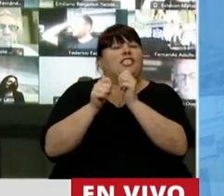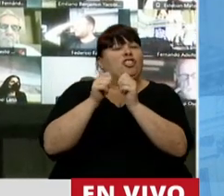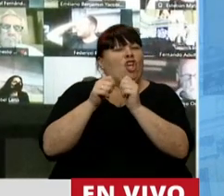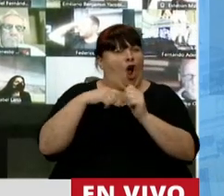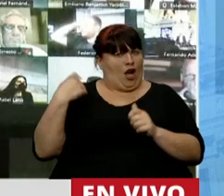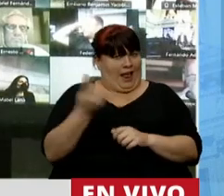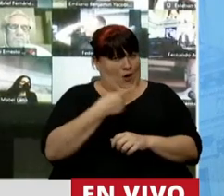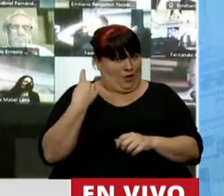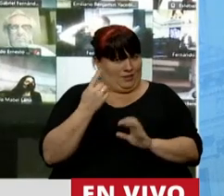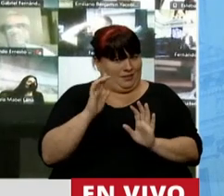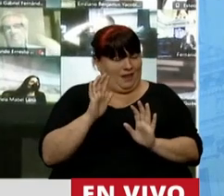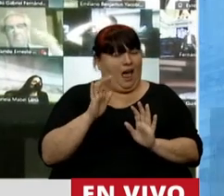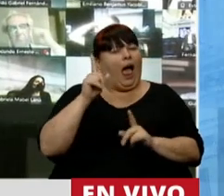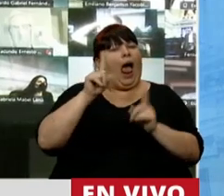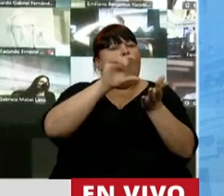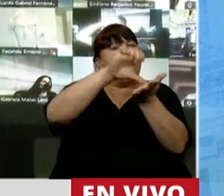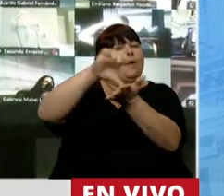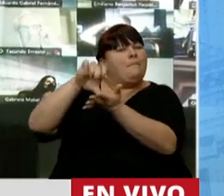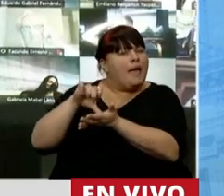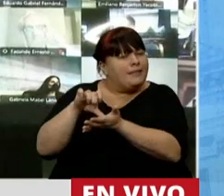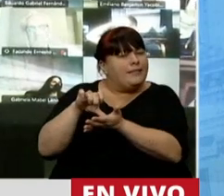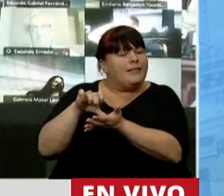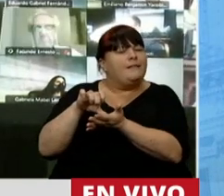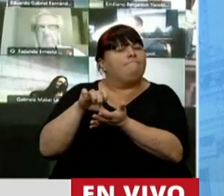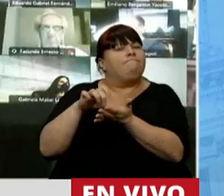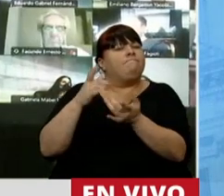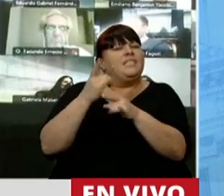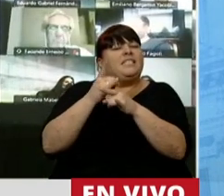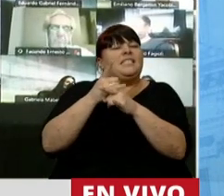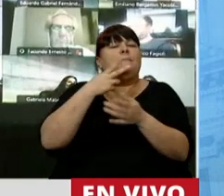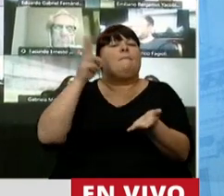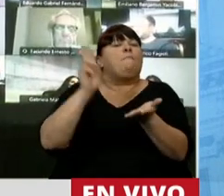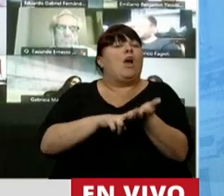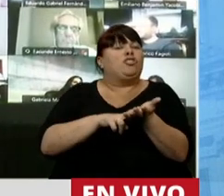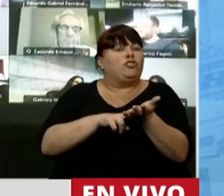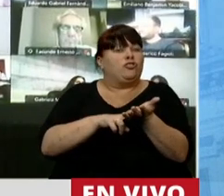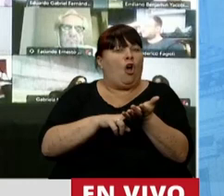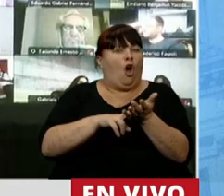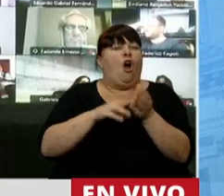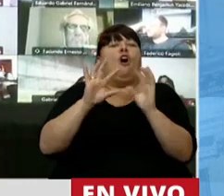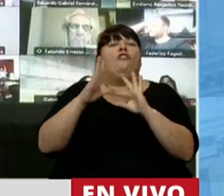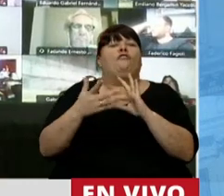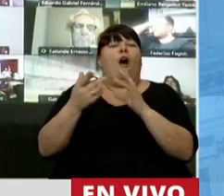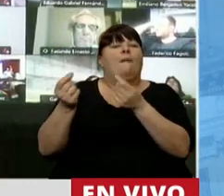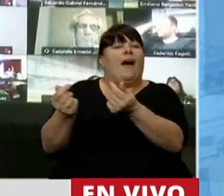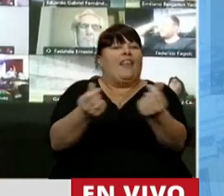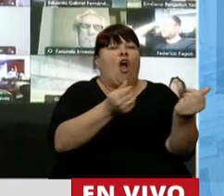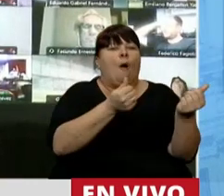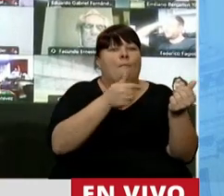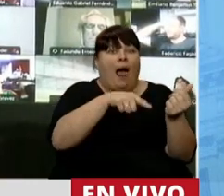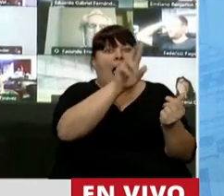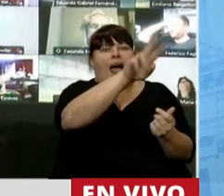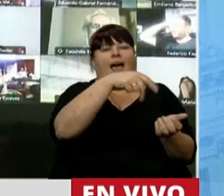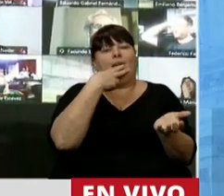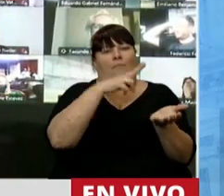nuestra, Presidente, hay países que normalmente graban el acto de consumir principalmente.